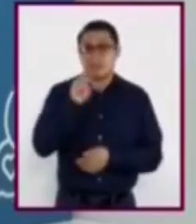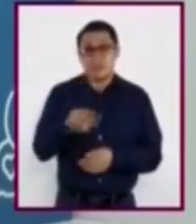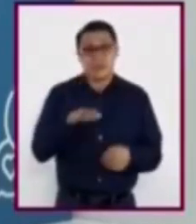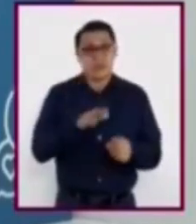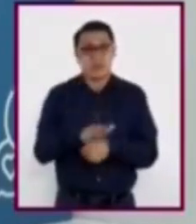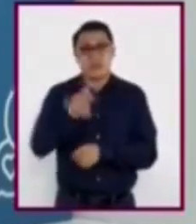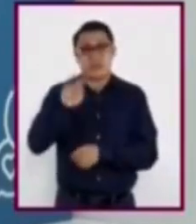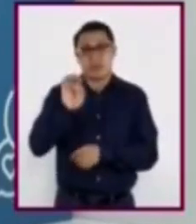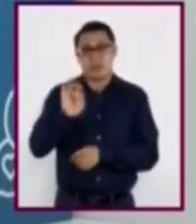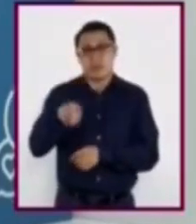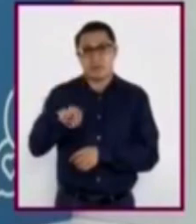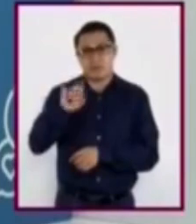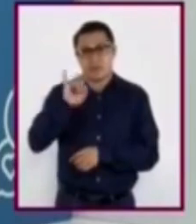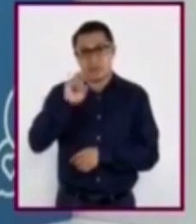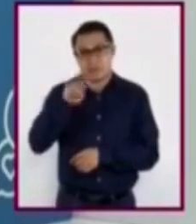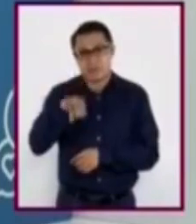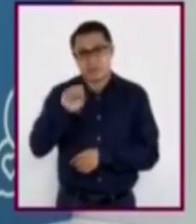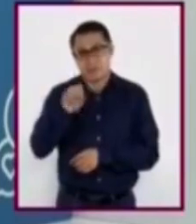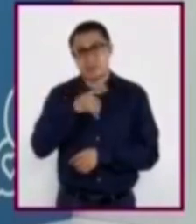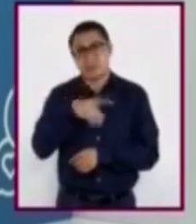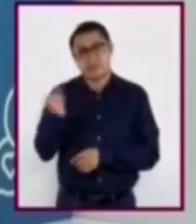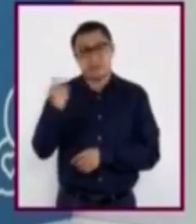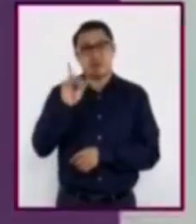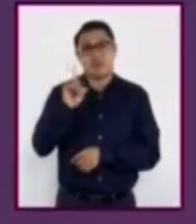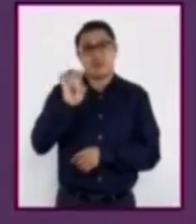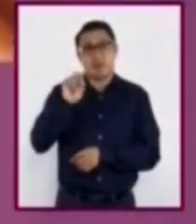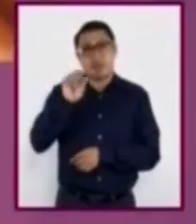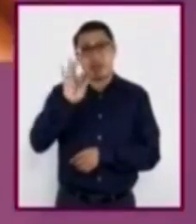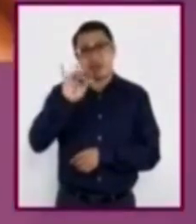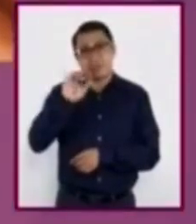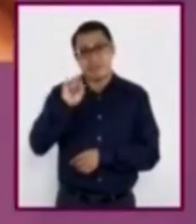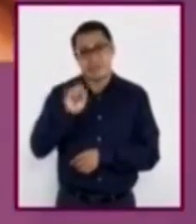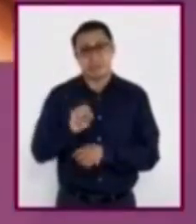tensiones y los desafíos que implica su ejercicio.